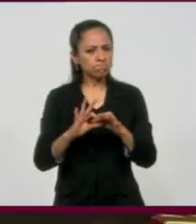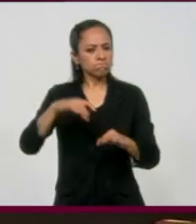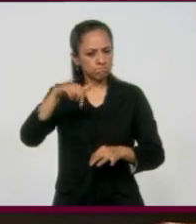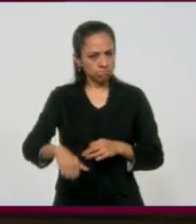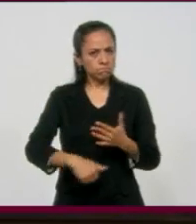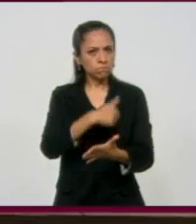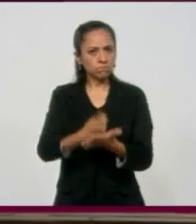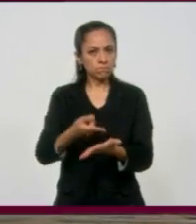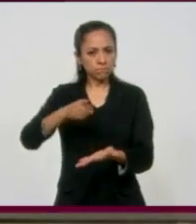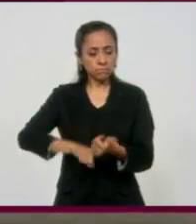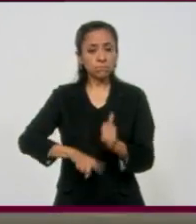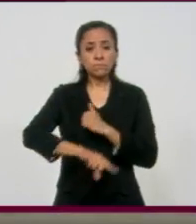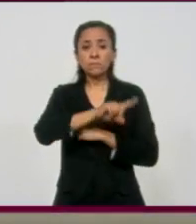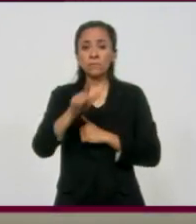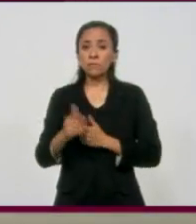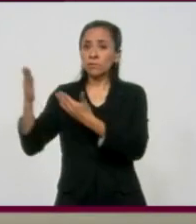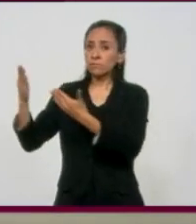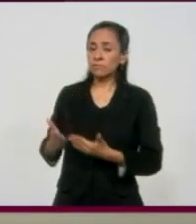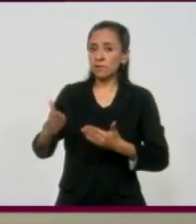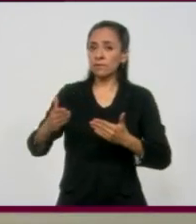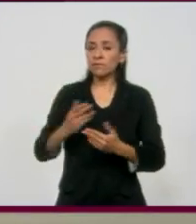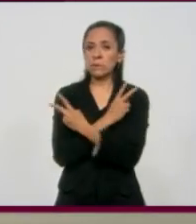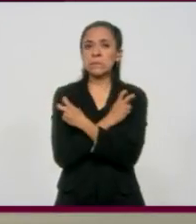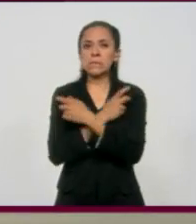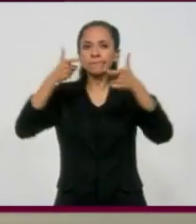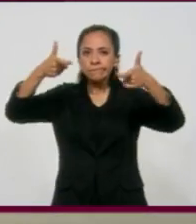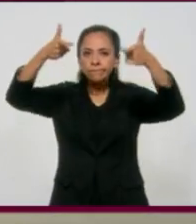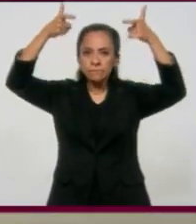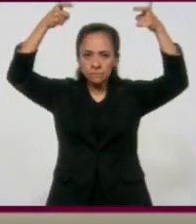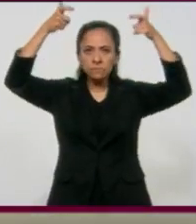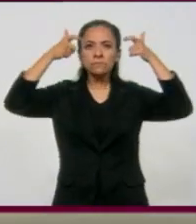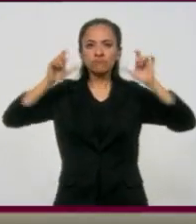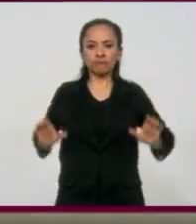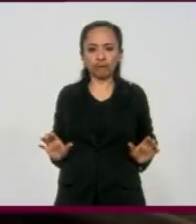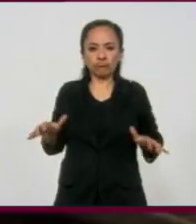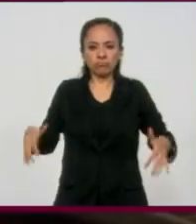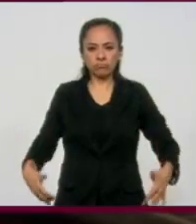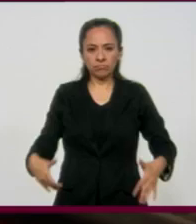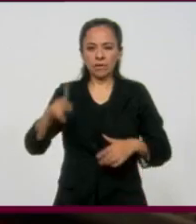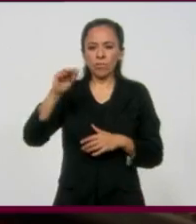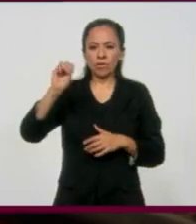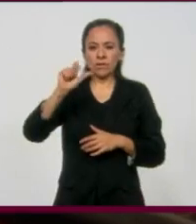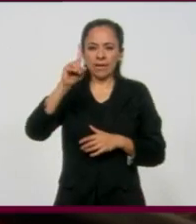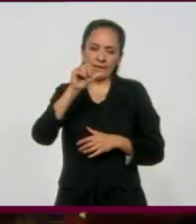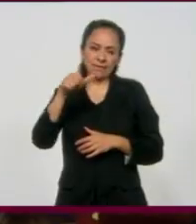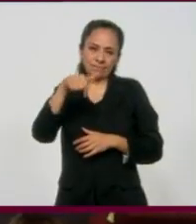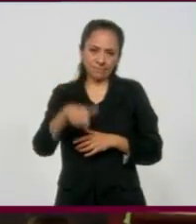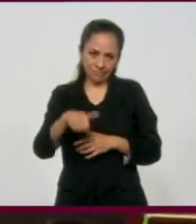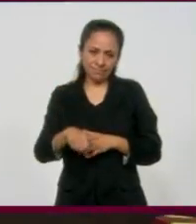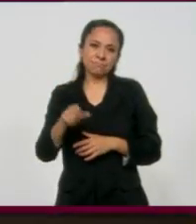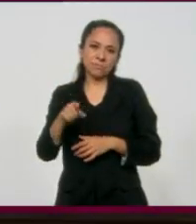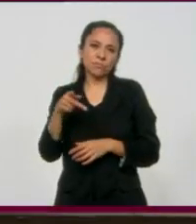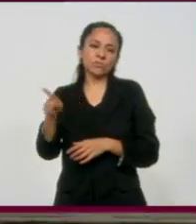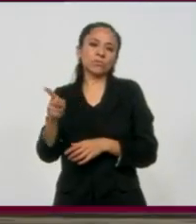Y entró la Catrina, remembranza de José Guadalupe Posada, hijo consentido de Aguascalientes, estado invitado de honor que